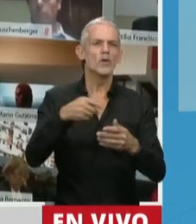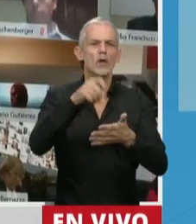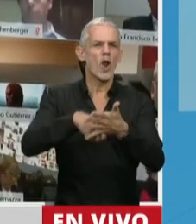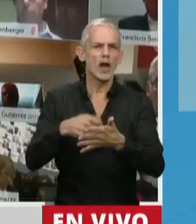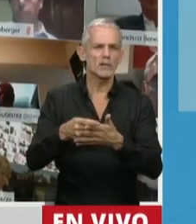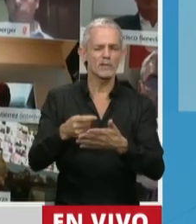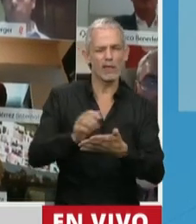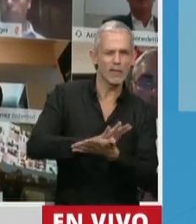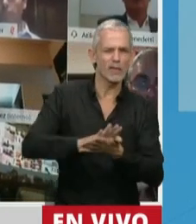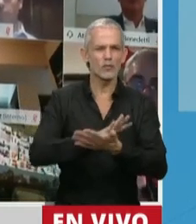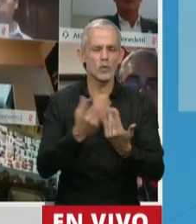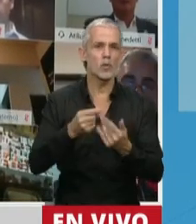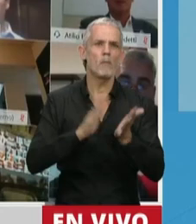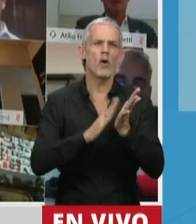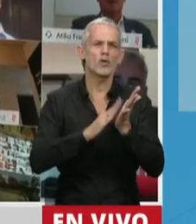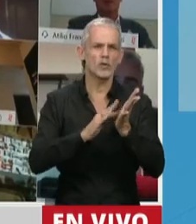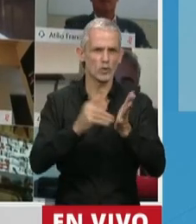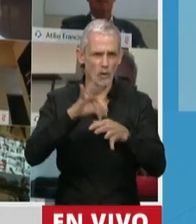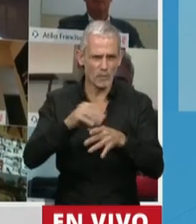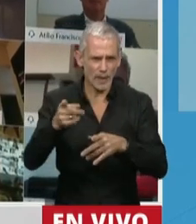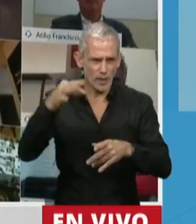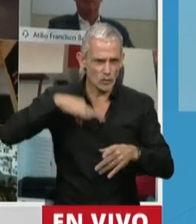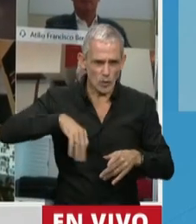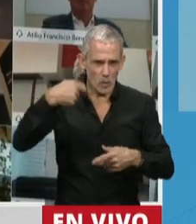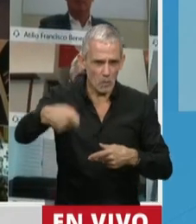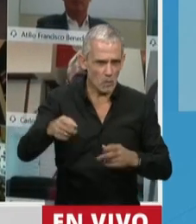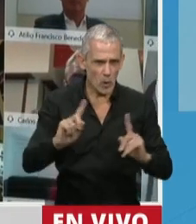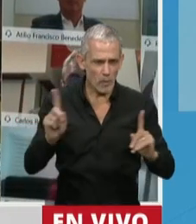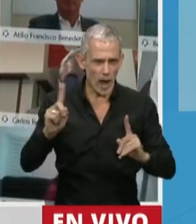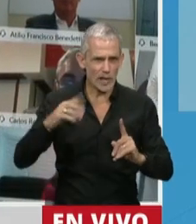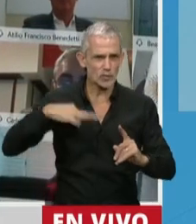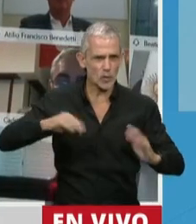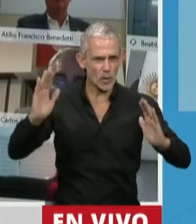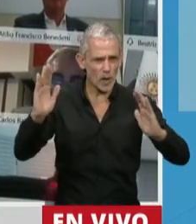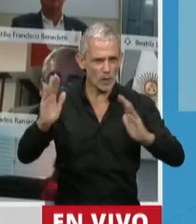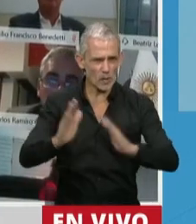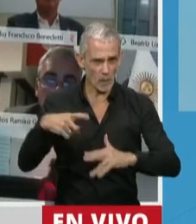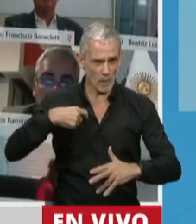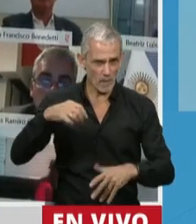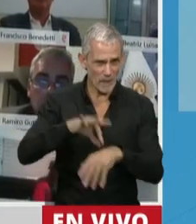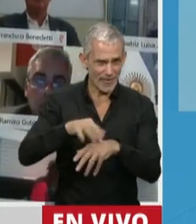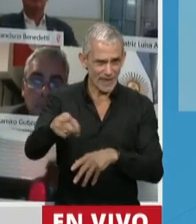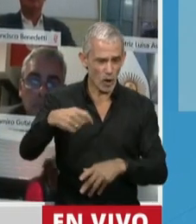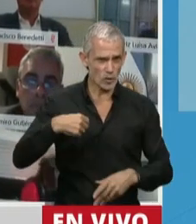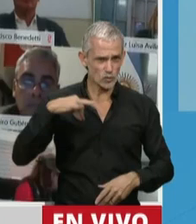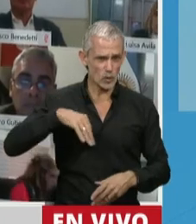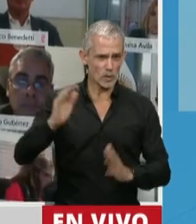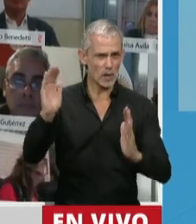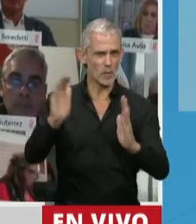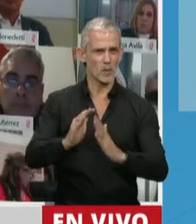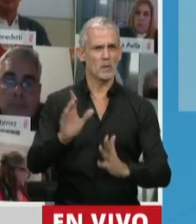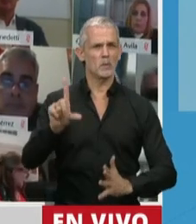de manera fraudulenta a través del monotributo y no les están pagando, les están reduciendo los salarios. Entonces, Presidente,